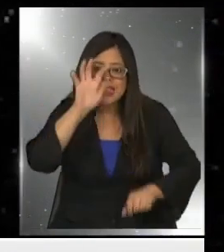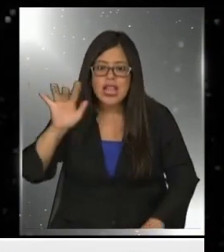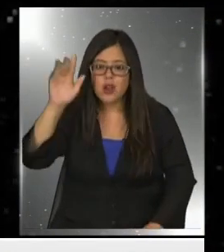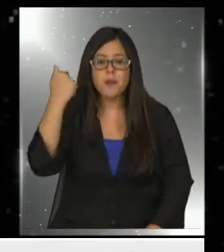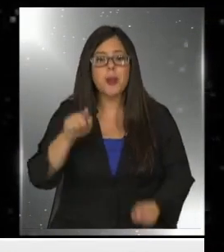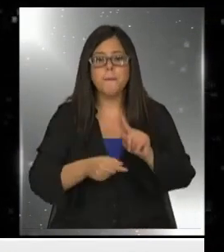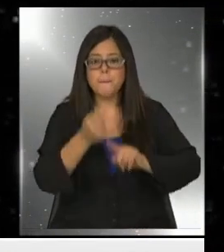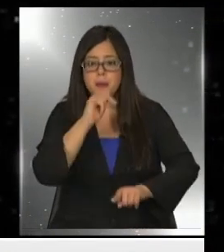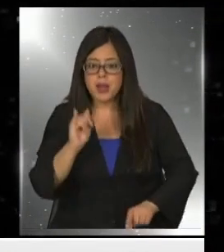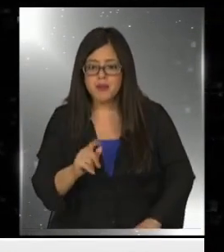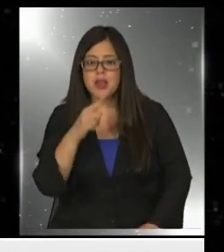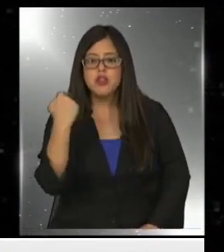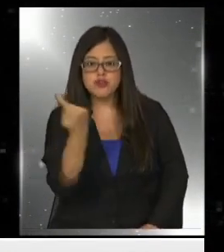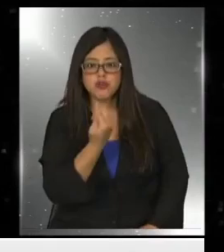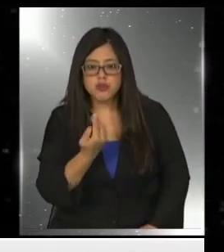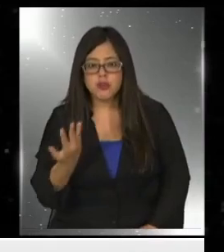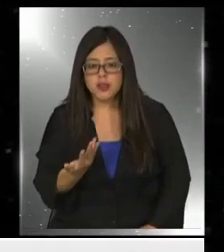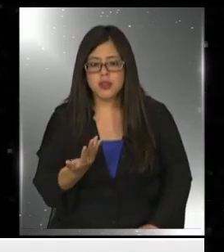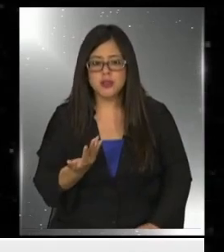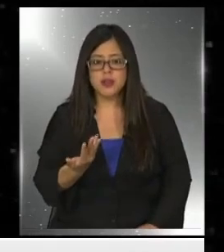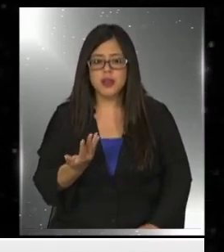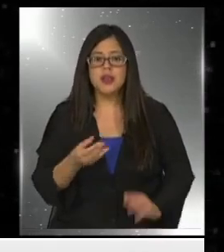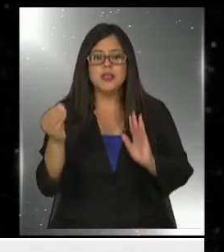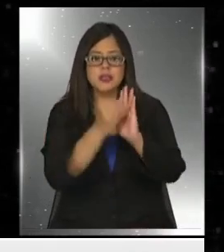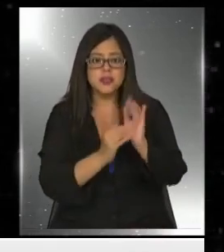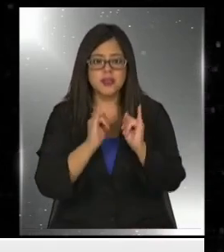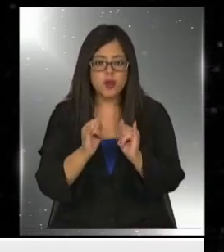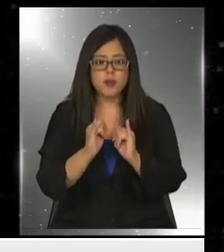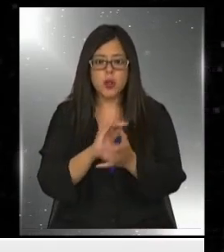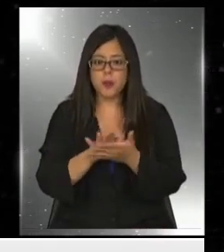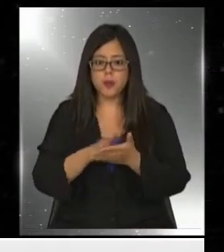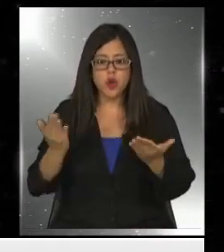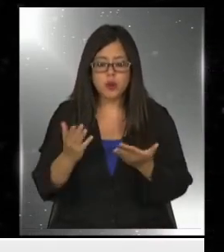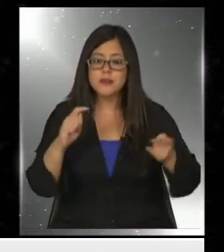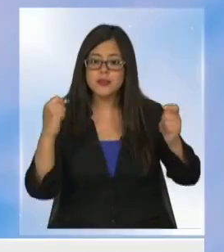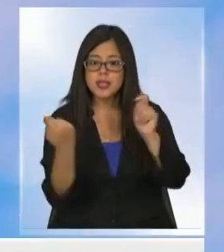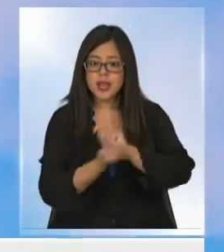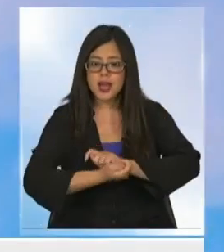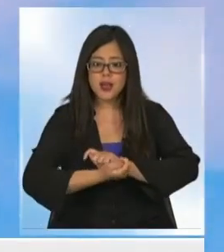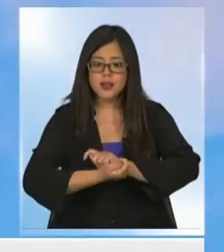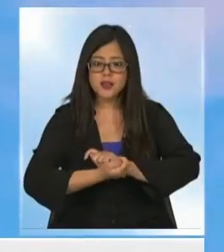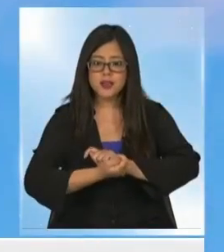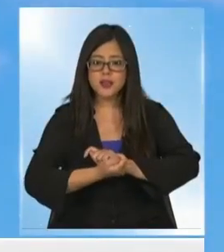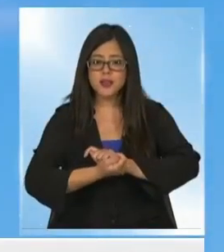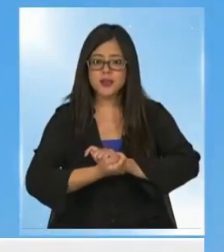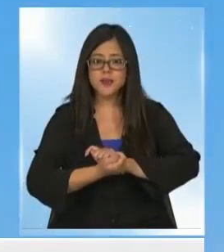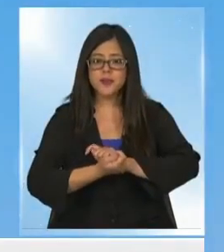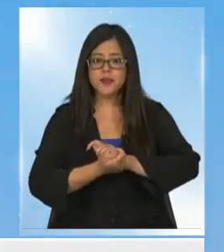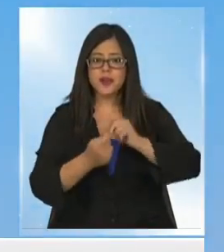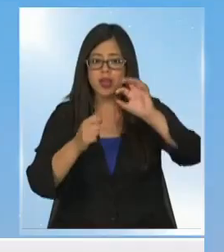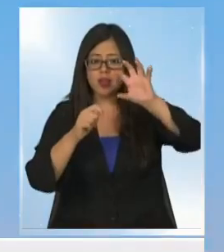pero por primera vez vamos a tener datos provenientes de cómo, por ejemplo, cambiaría el periodo de